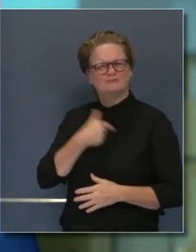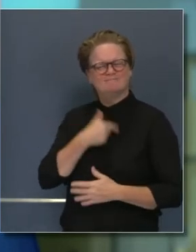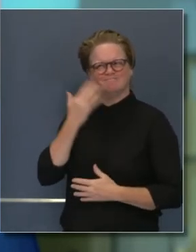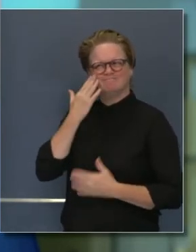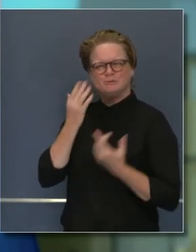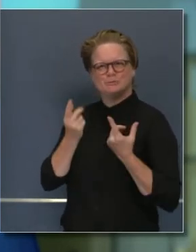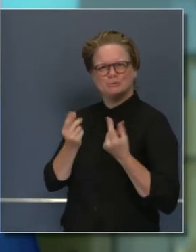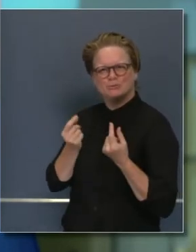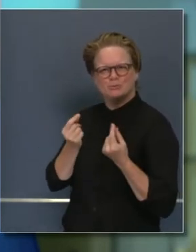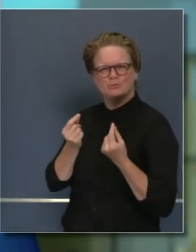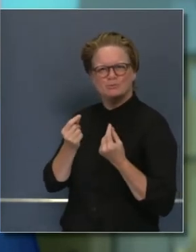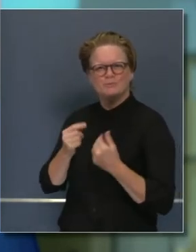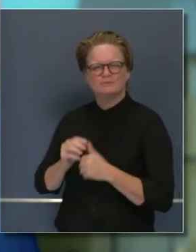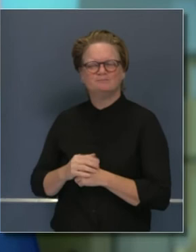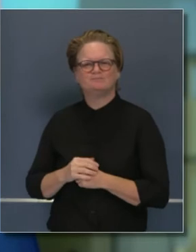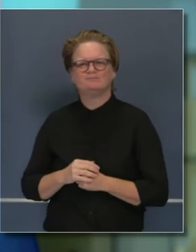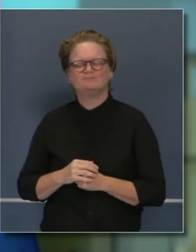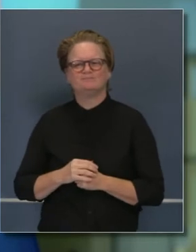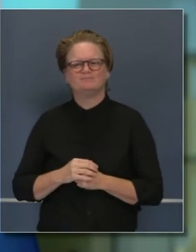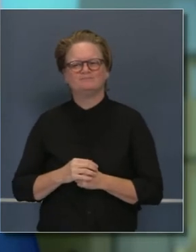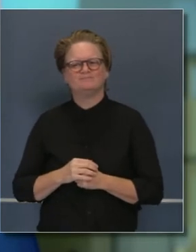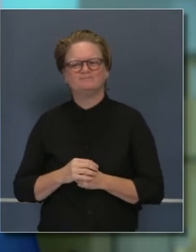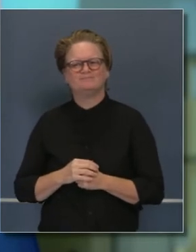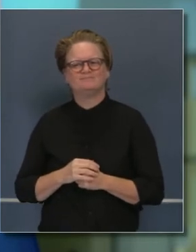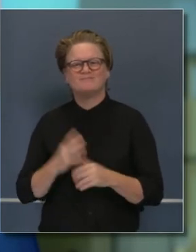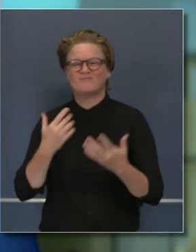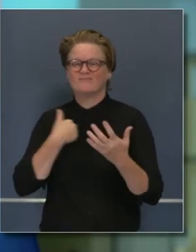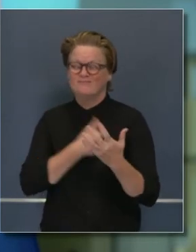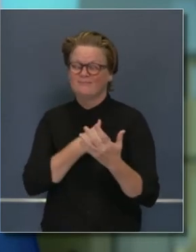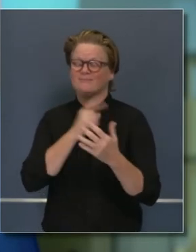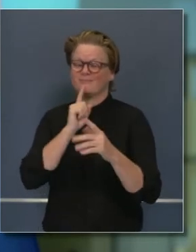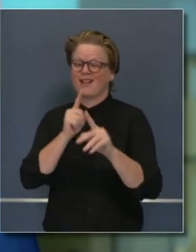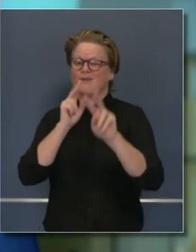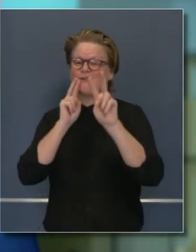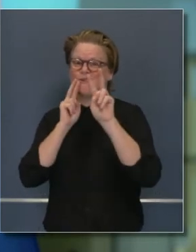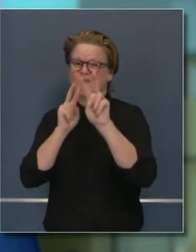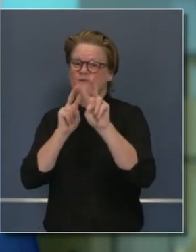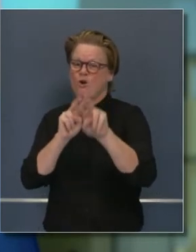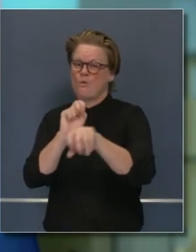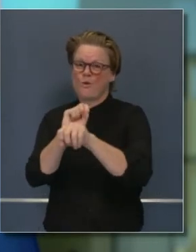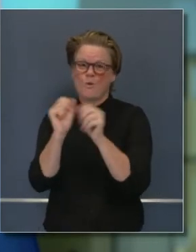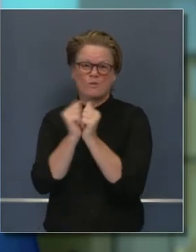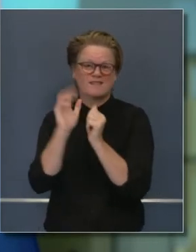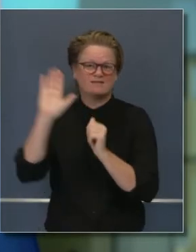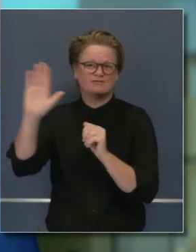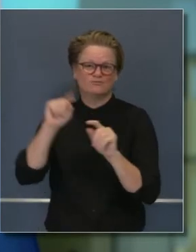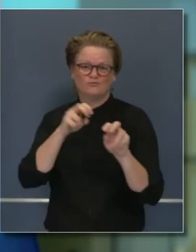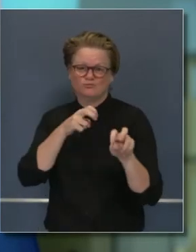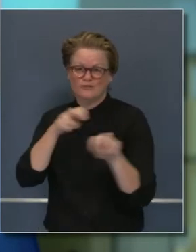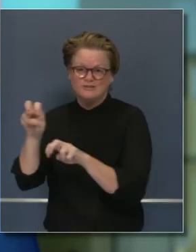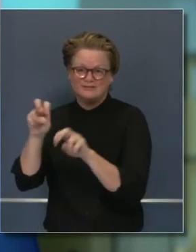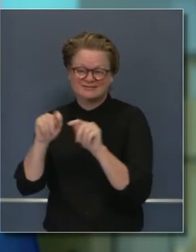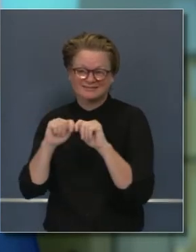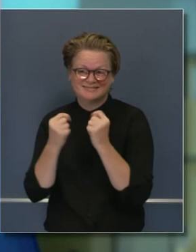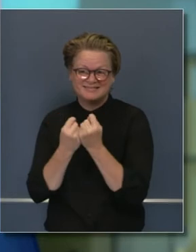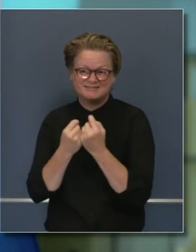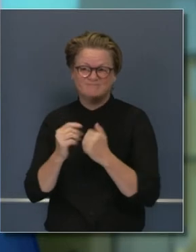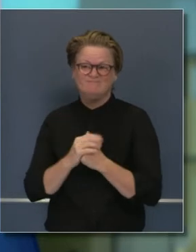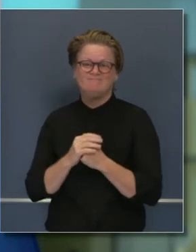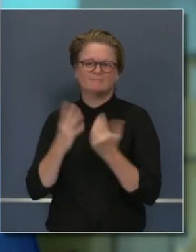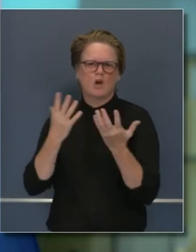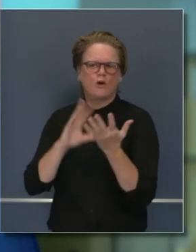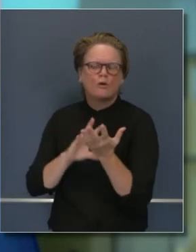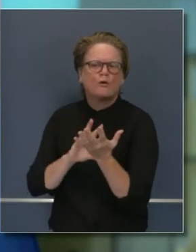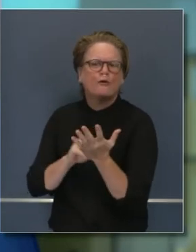entendemos muy claramente que tenemos que seguir trabajando arduamente con el equipo de transición para entender algunos de los detalles de los que